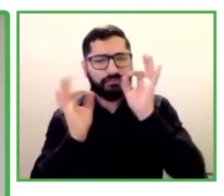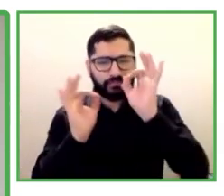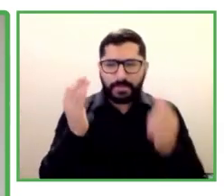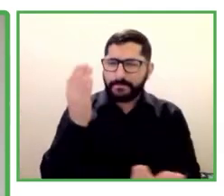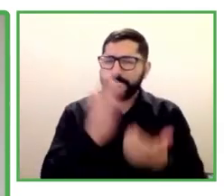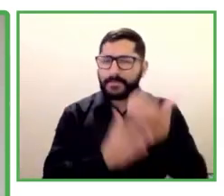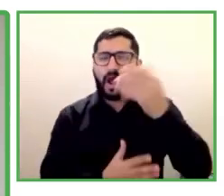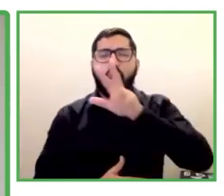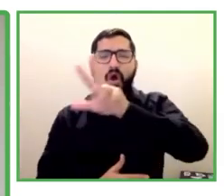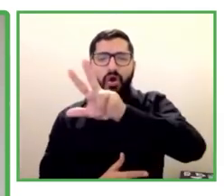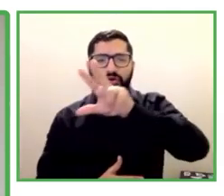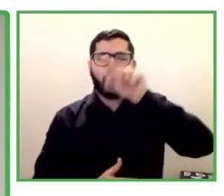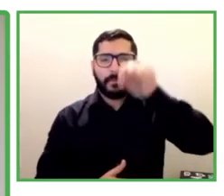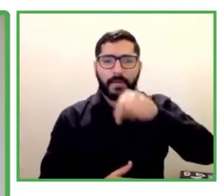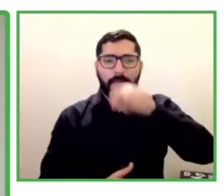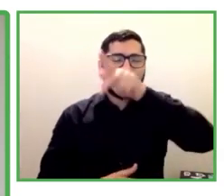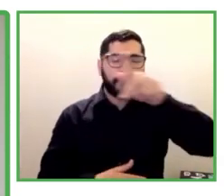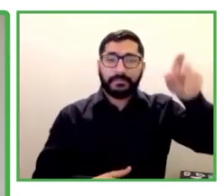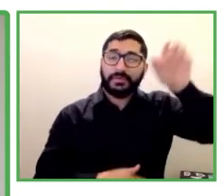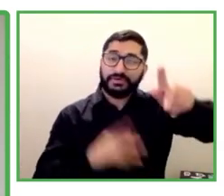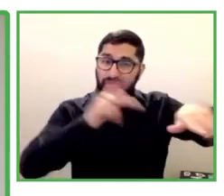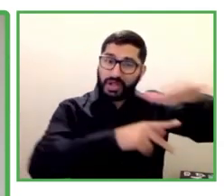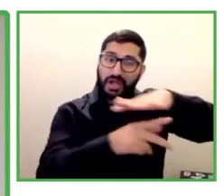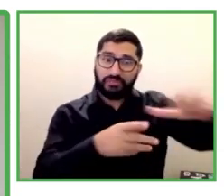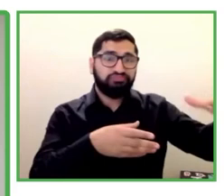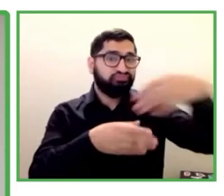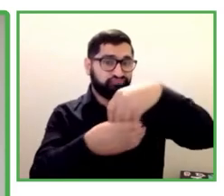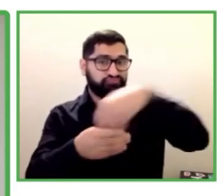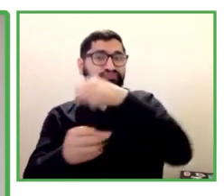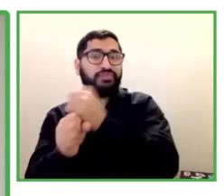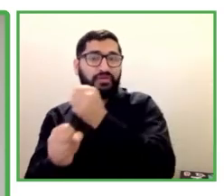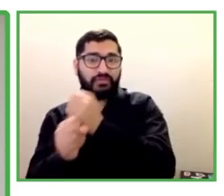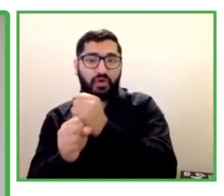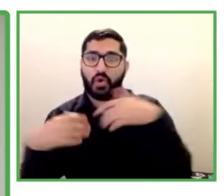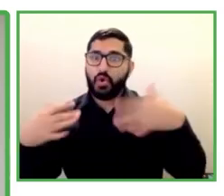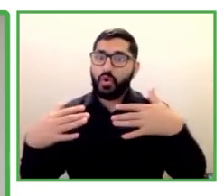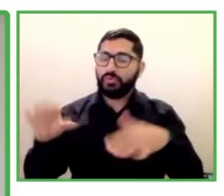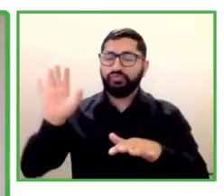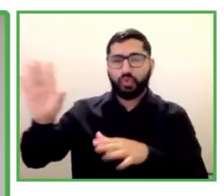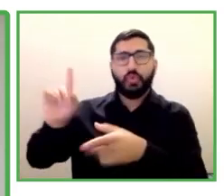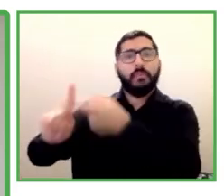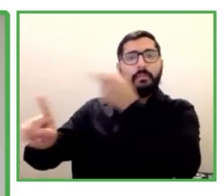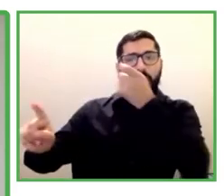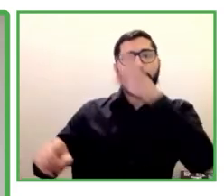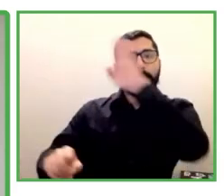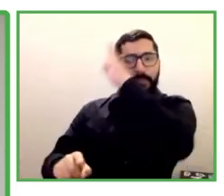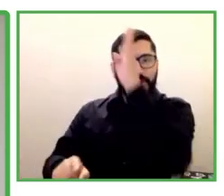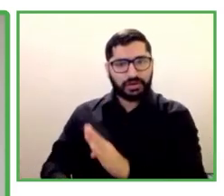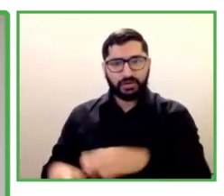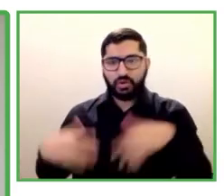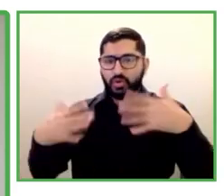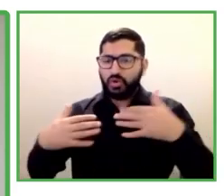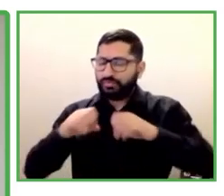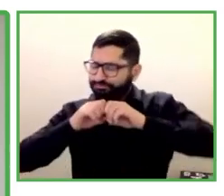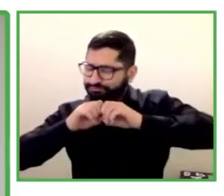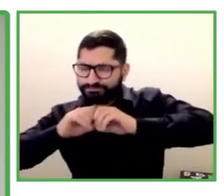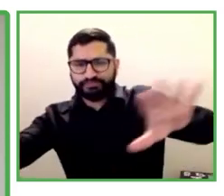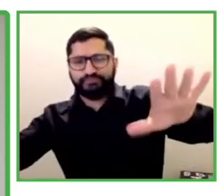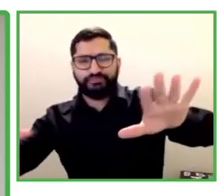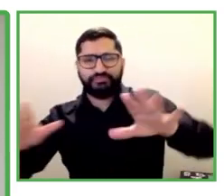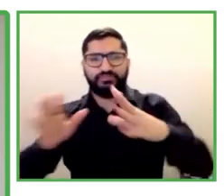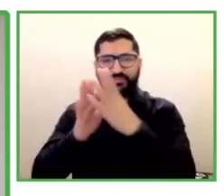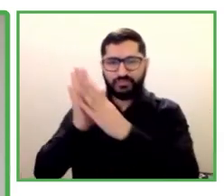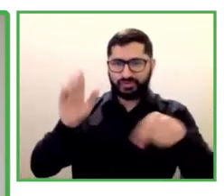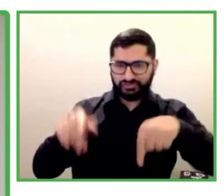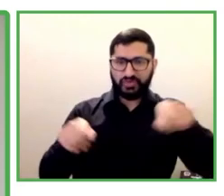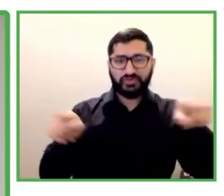Brasil solamente. Jorge Miguel está haciendo una replicación de su modelo en Chile, que está apoyado por